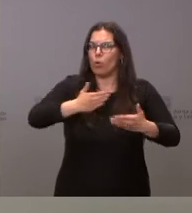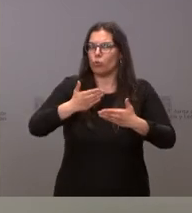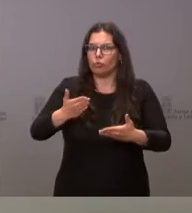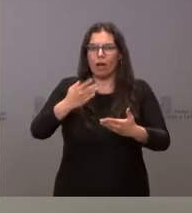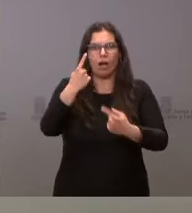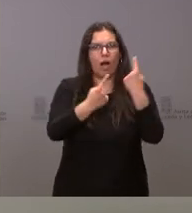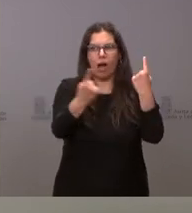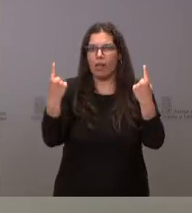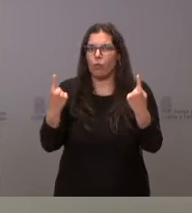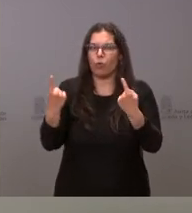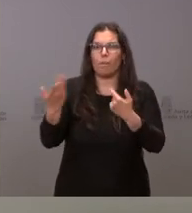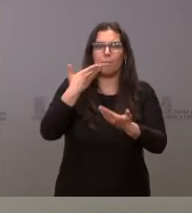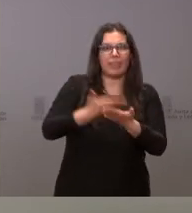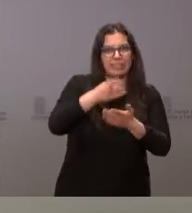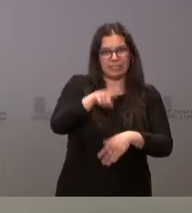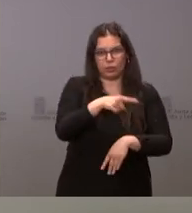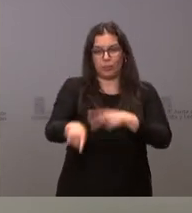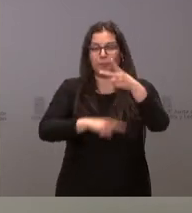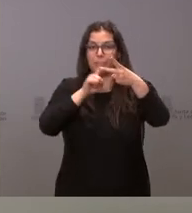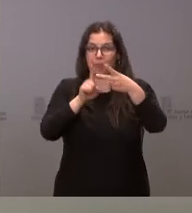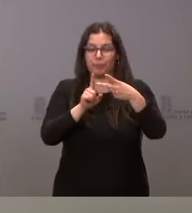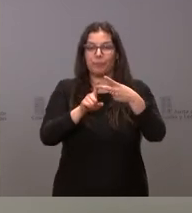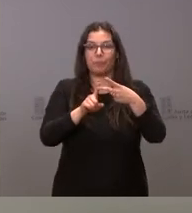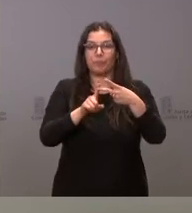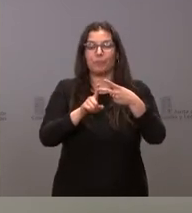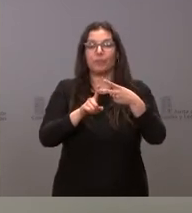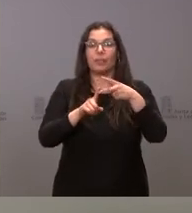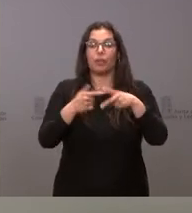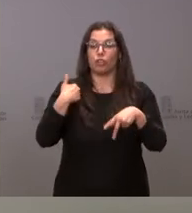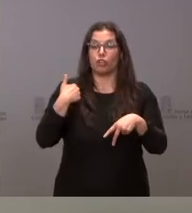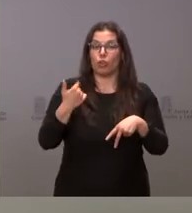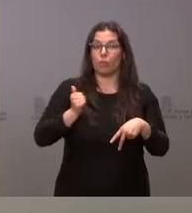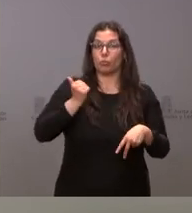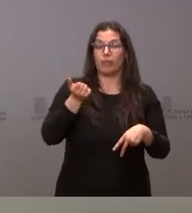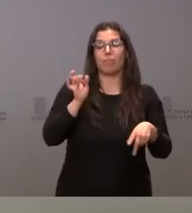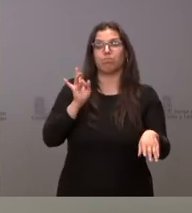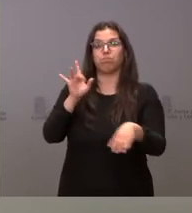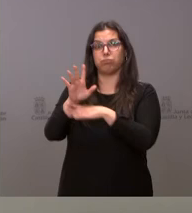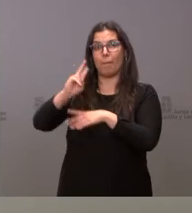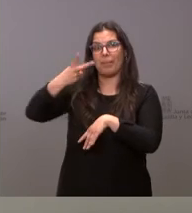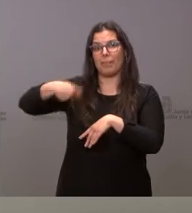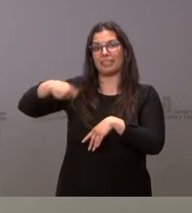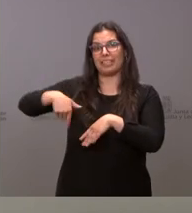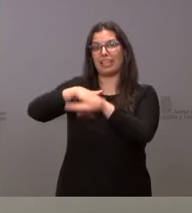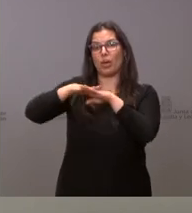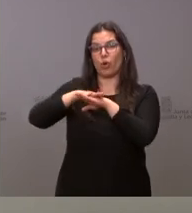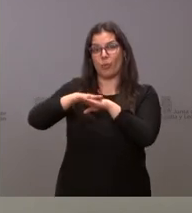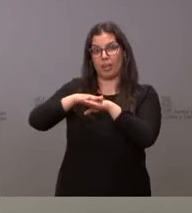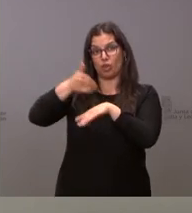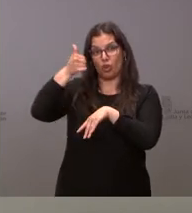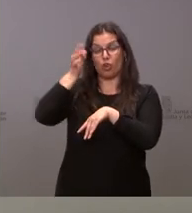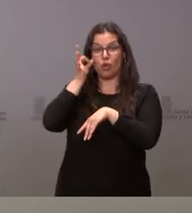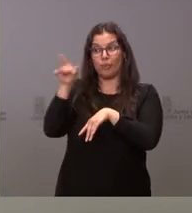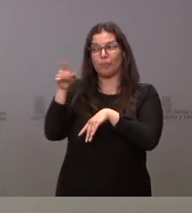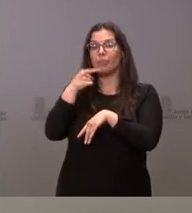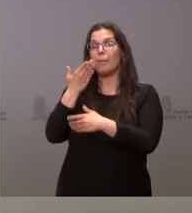Administración acceder o no. Y, finalmente, yo tuve la ocasión de escribir una carta a la vicepresidenta del Gobierno solicitándola que ampliara